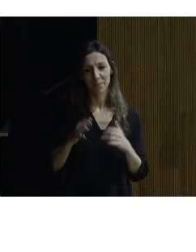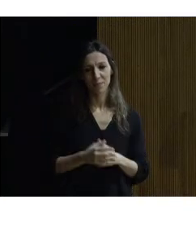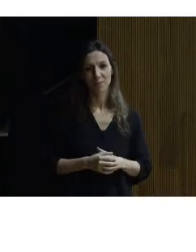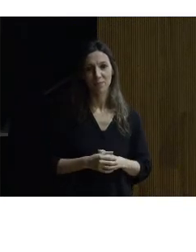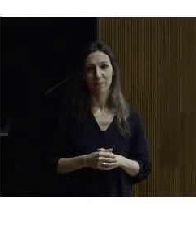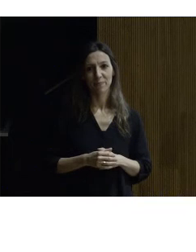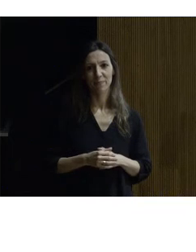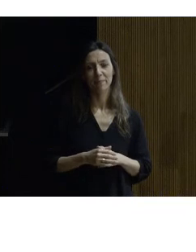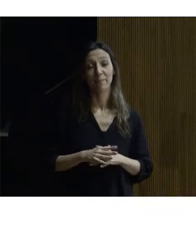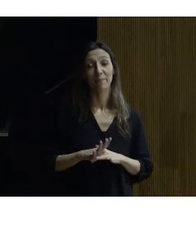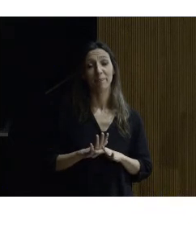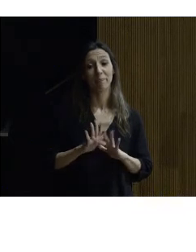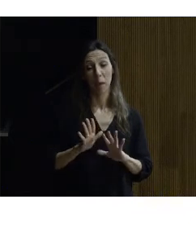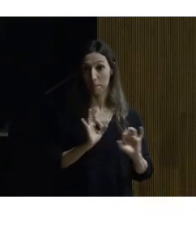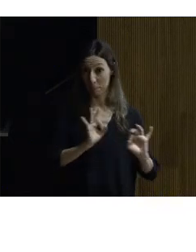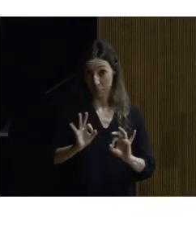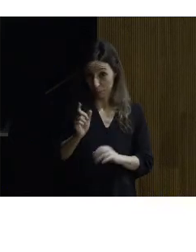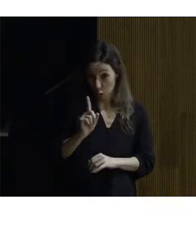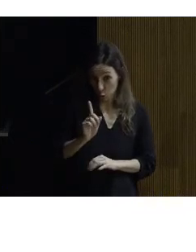que conste que no estaba preparado